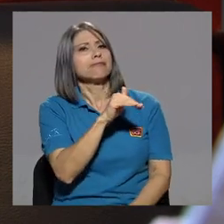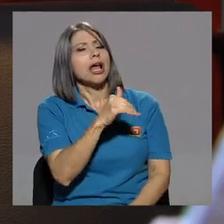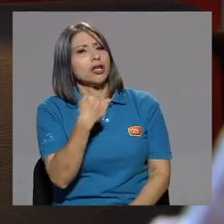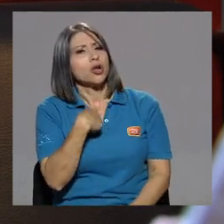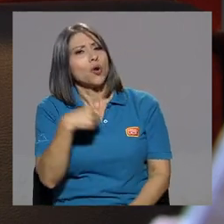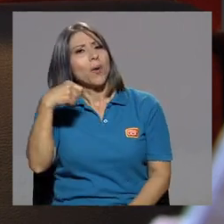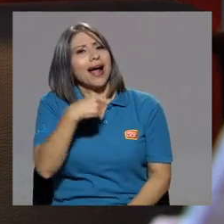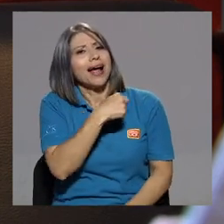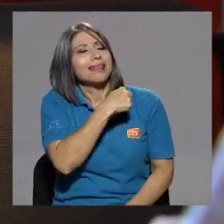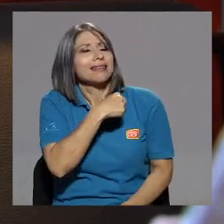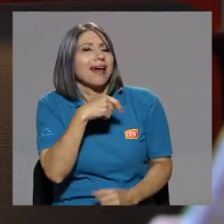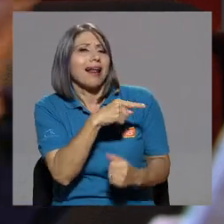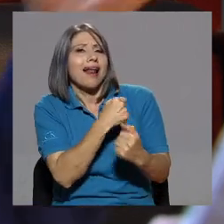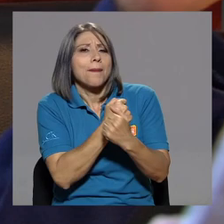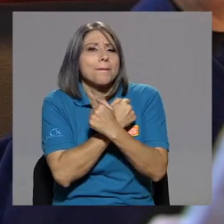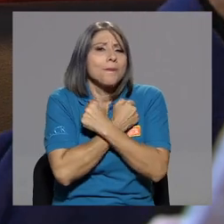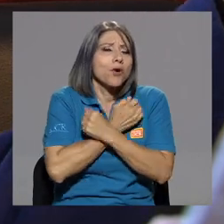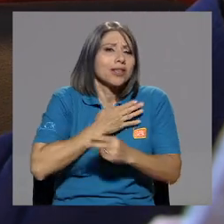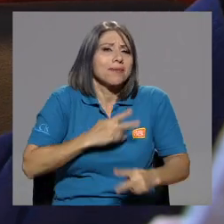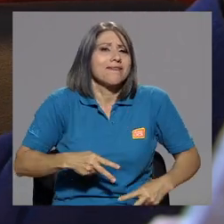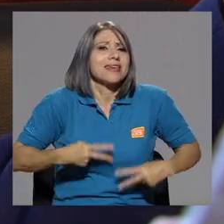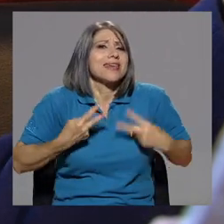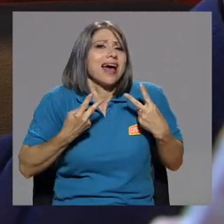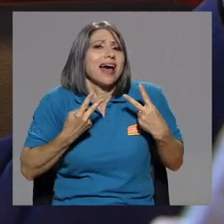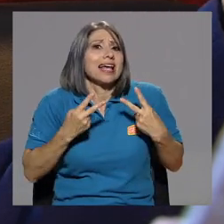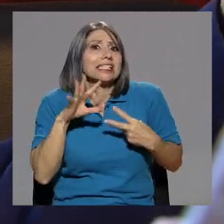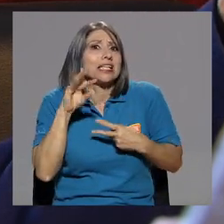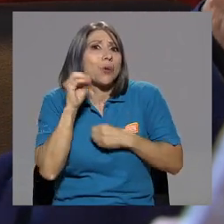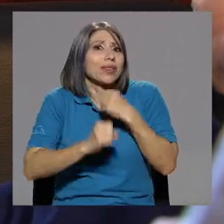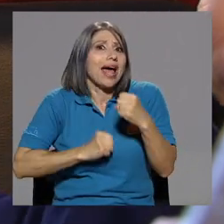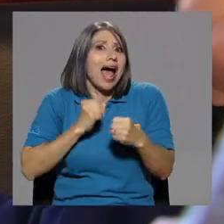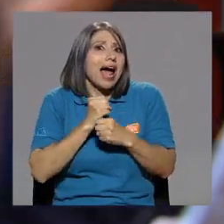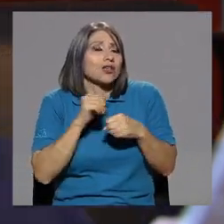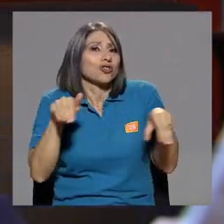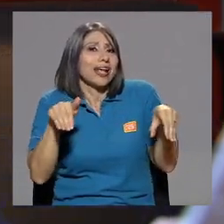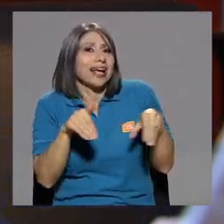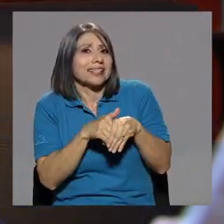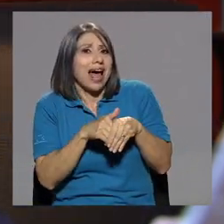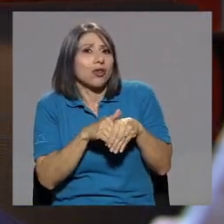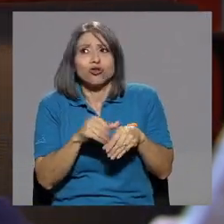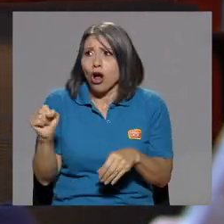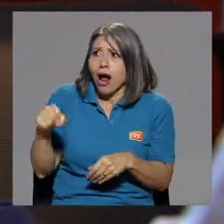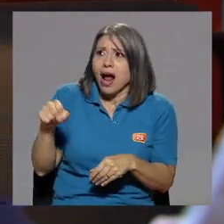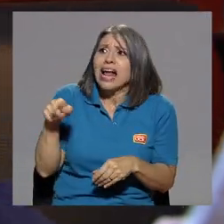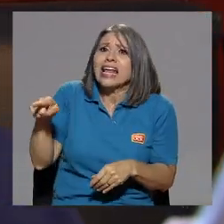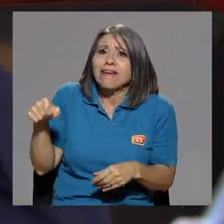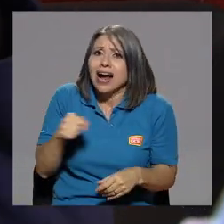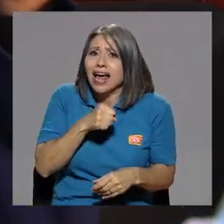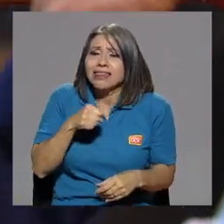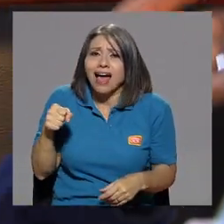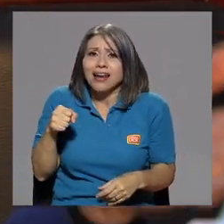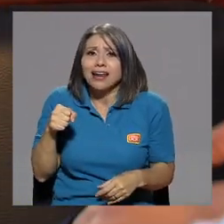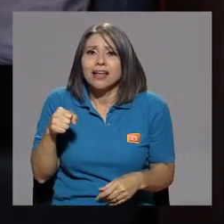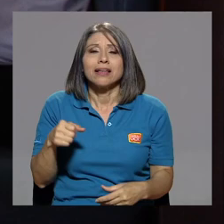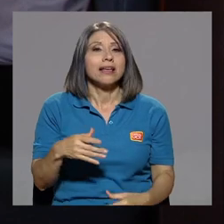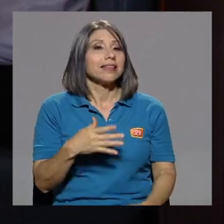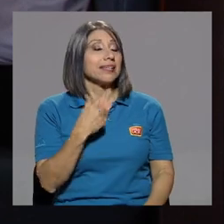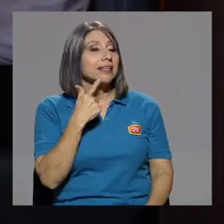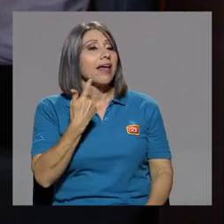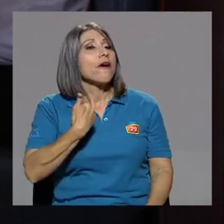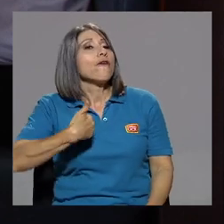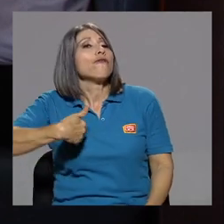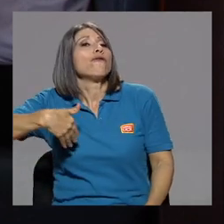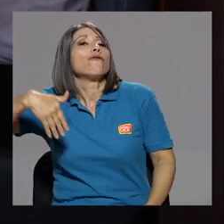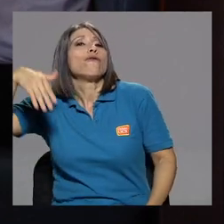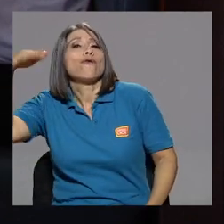Sanita, le voy a cantar el amor de mi vida, 50 años de casados. Le digo, claro mi amor, ya, ¿qué va a cantar? Y comienza, fue en